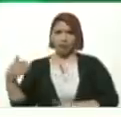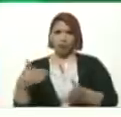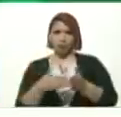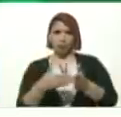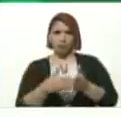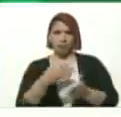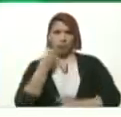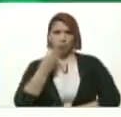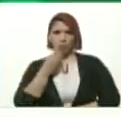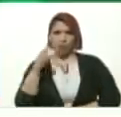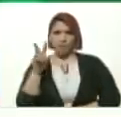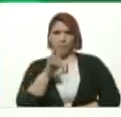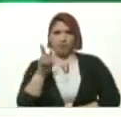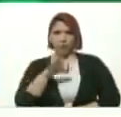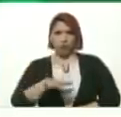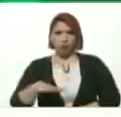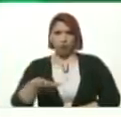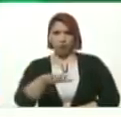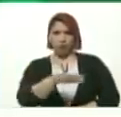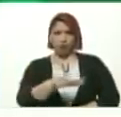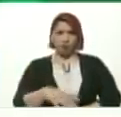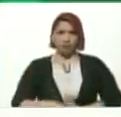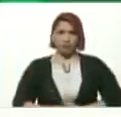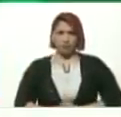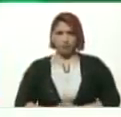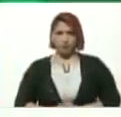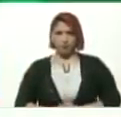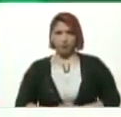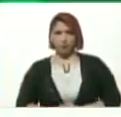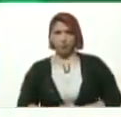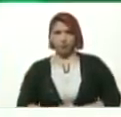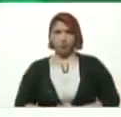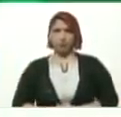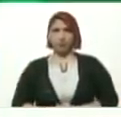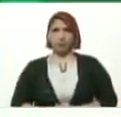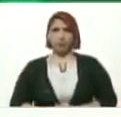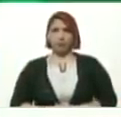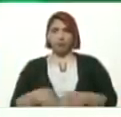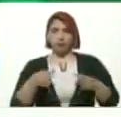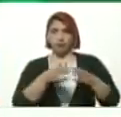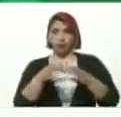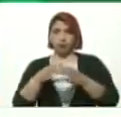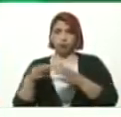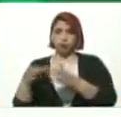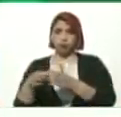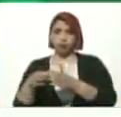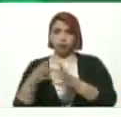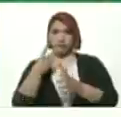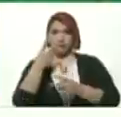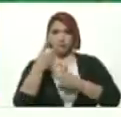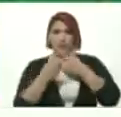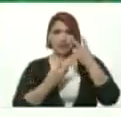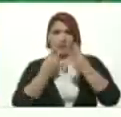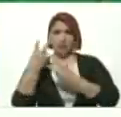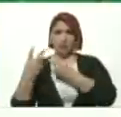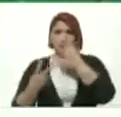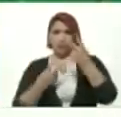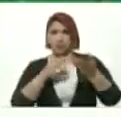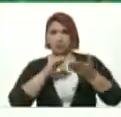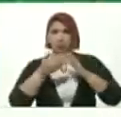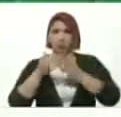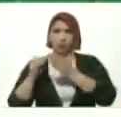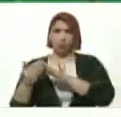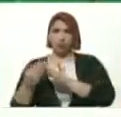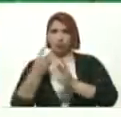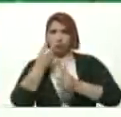De Venezuela Que Son Los brigadistas Que visitan Las comunidades